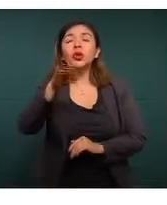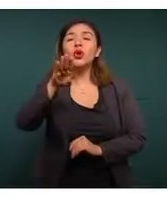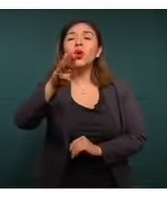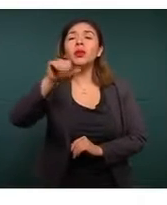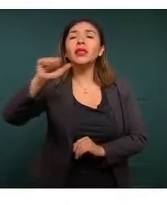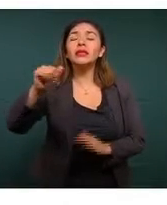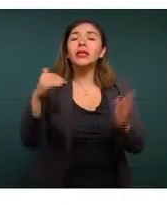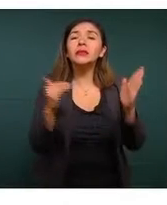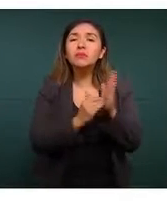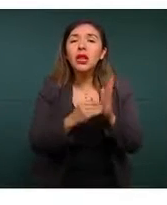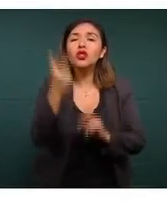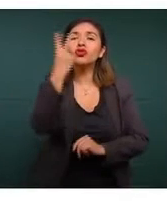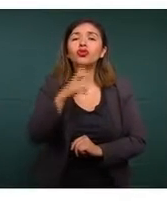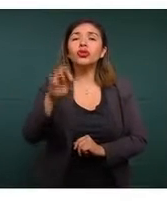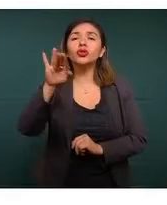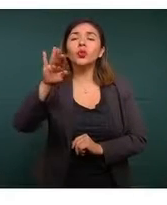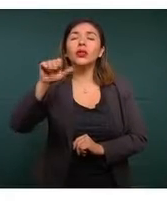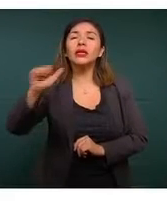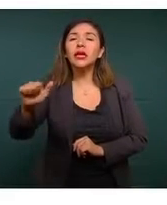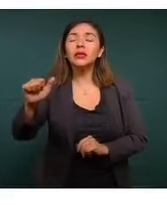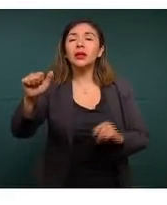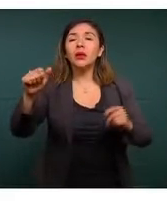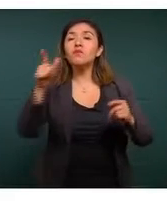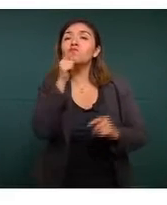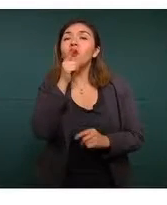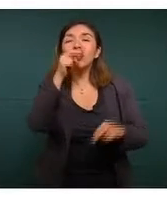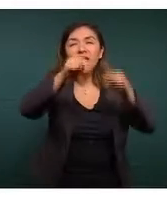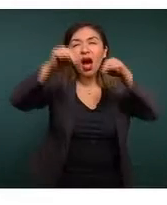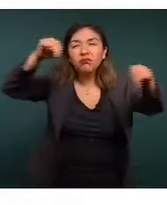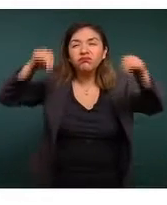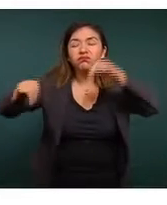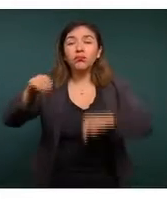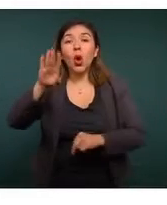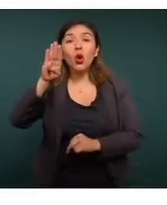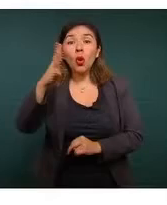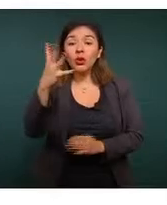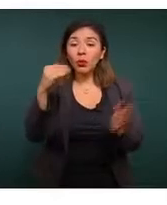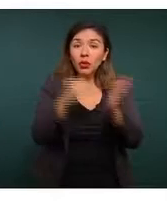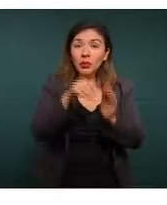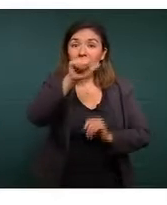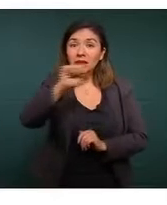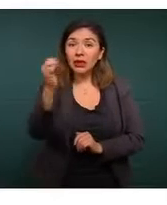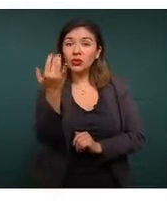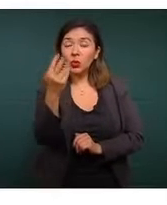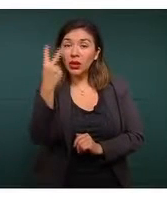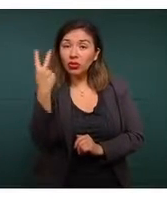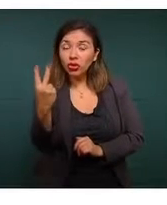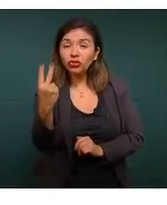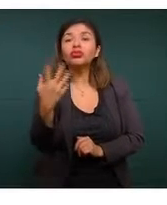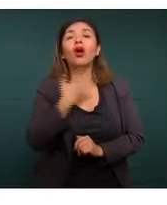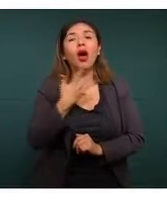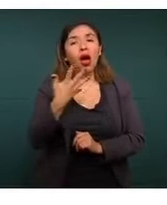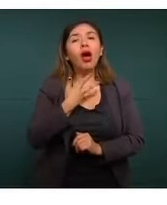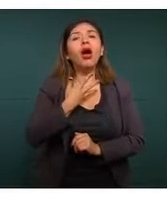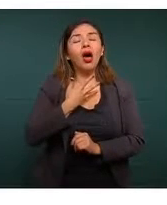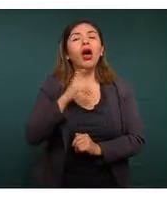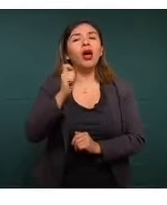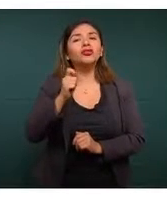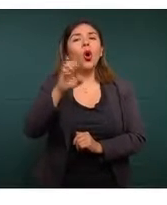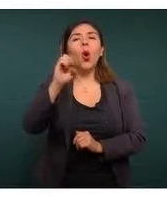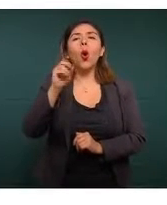96.256 elementos, de los cuales 94.652 son